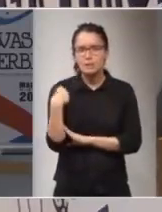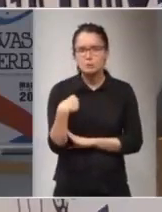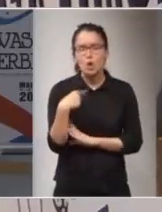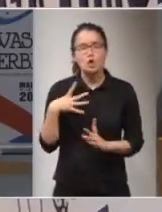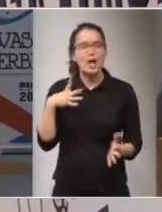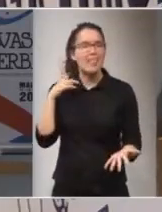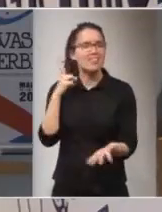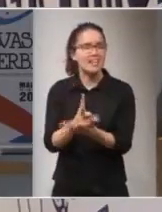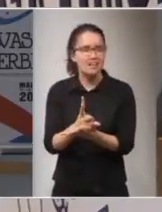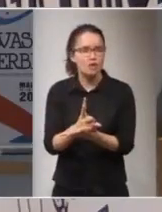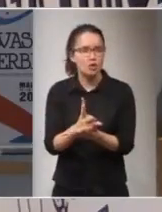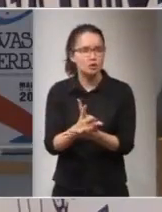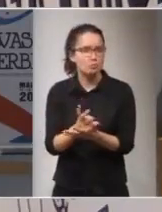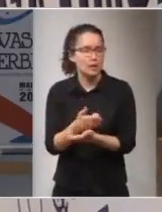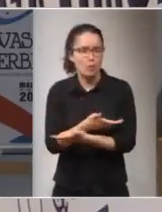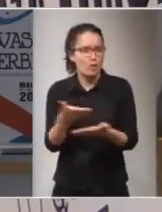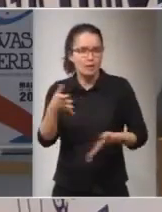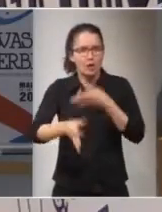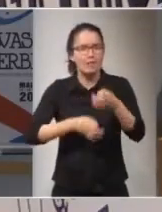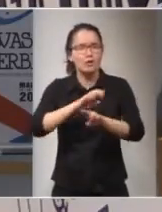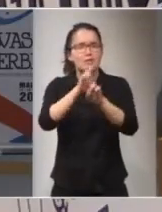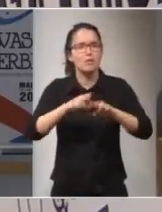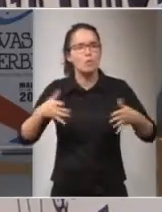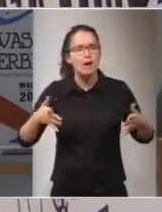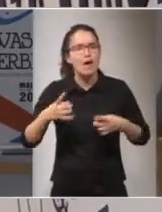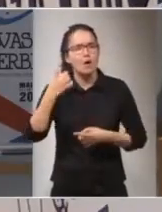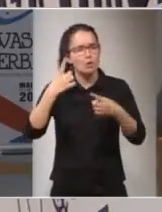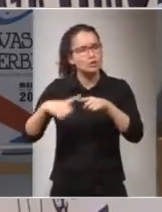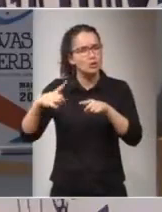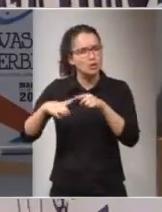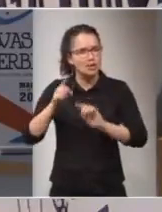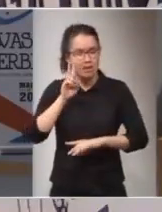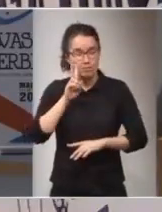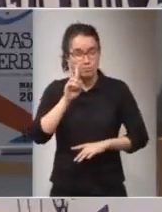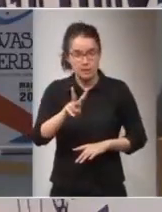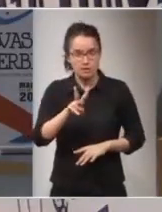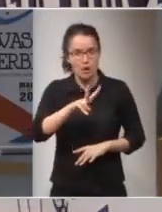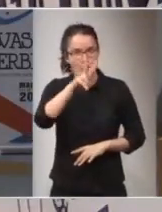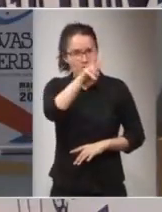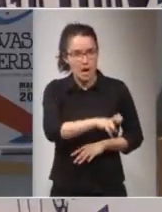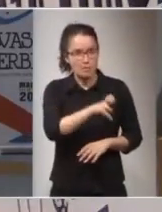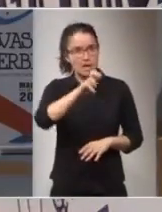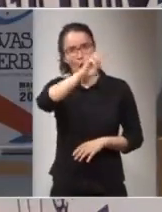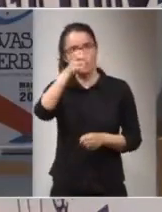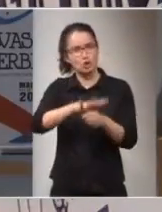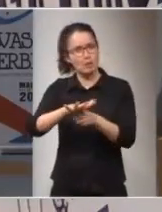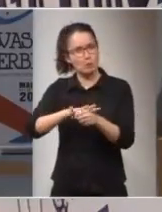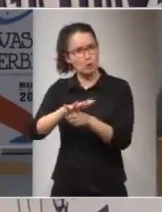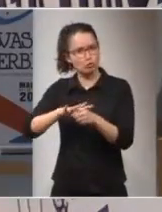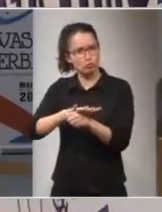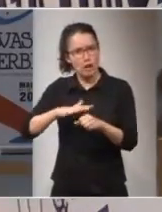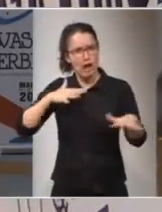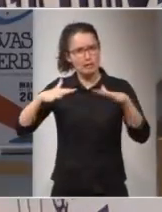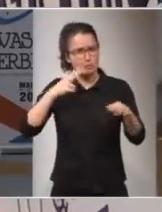desafíos para cualquier red internacional? ¿y hay cosas que ves útil para otros campos del activismo y